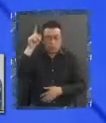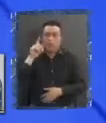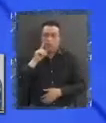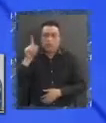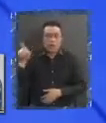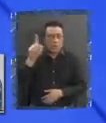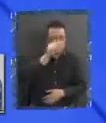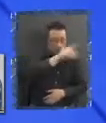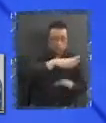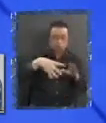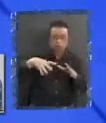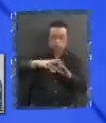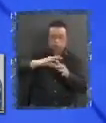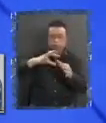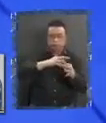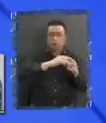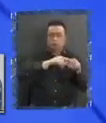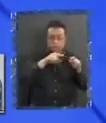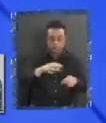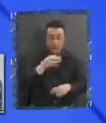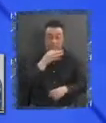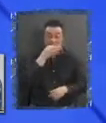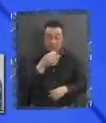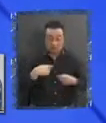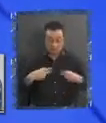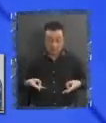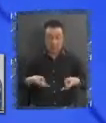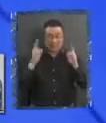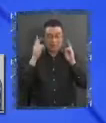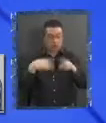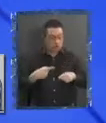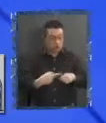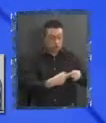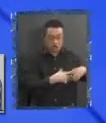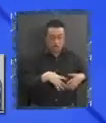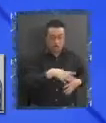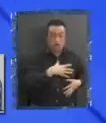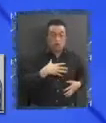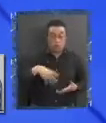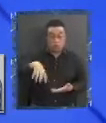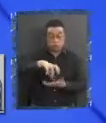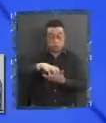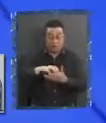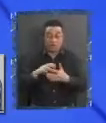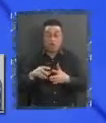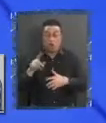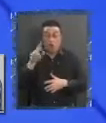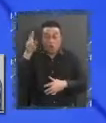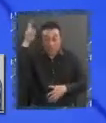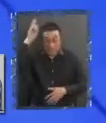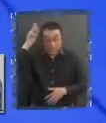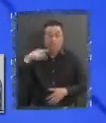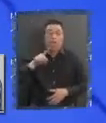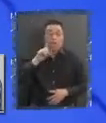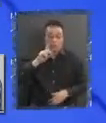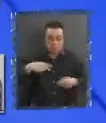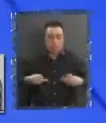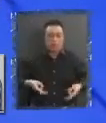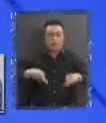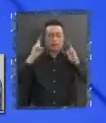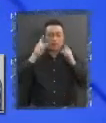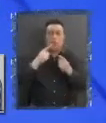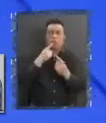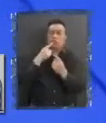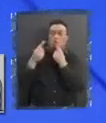ese convenio que establece nuestros derechos colectivos dice que los pueblos indígenas tenemos derecho a consulta y